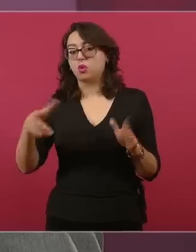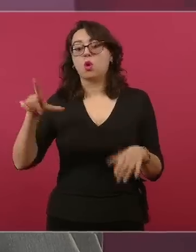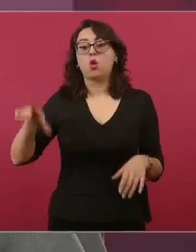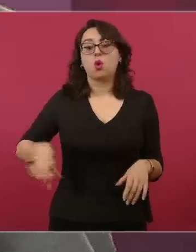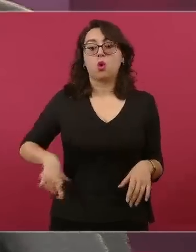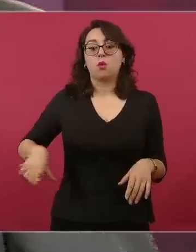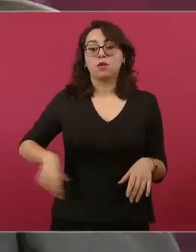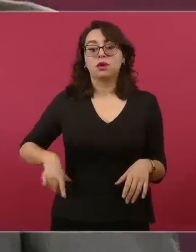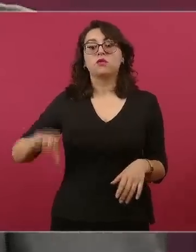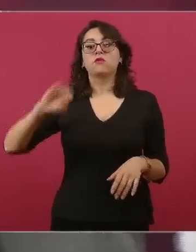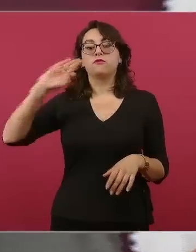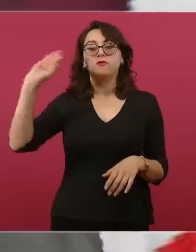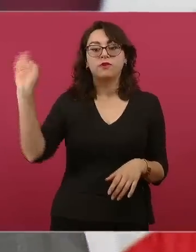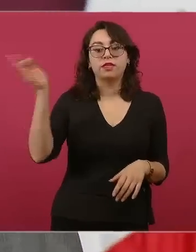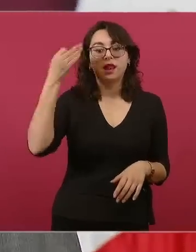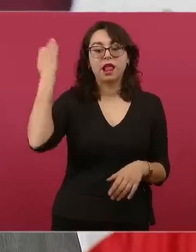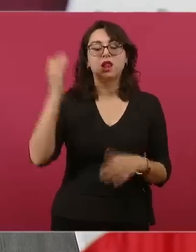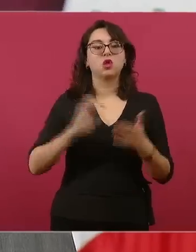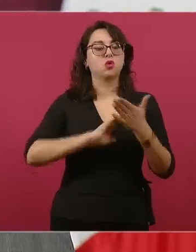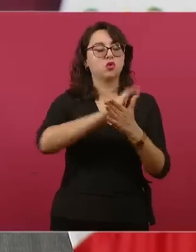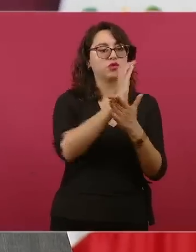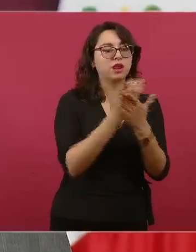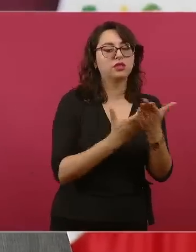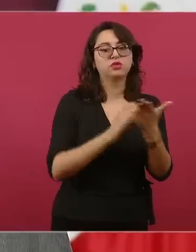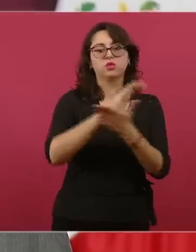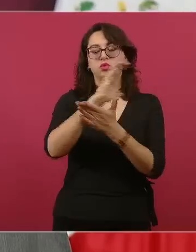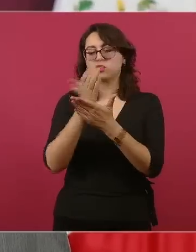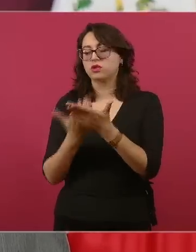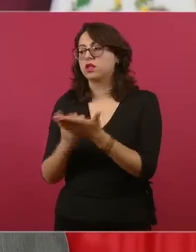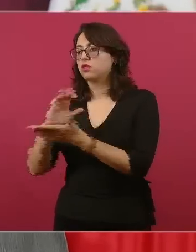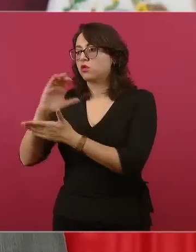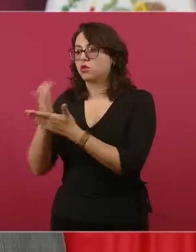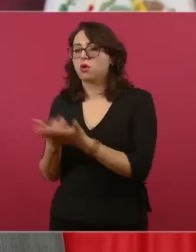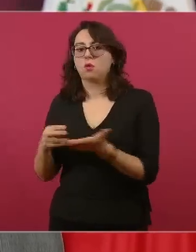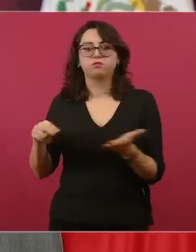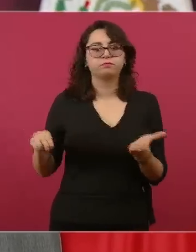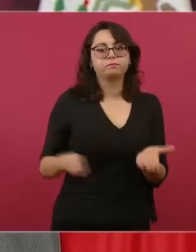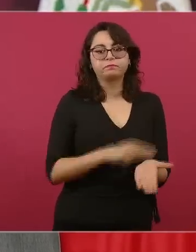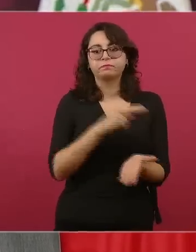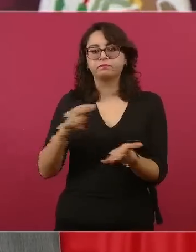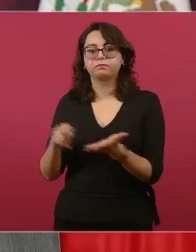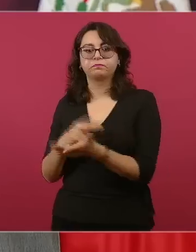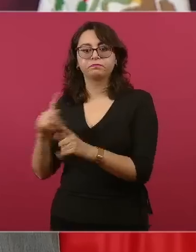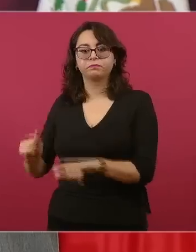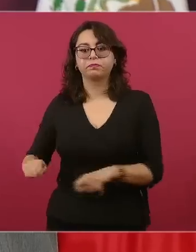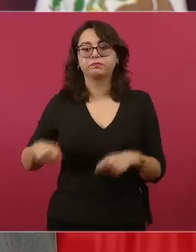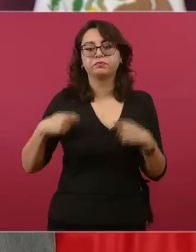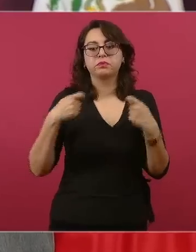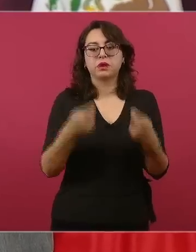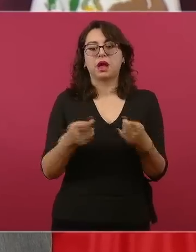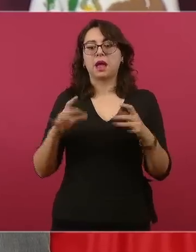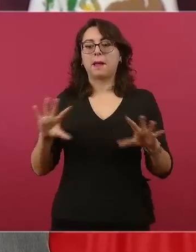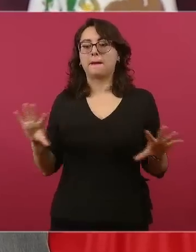dinero público que se estima en